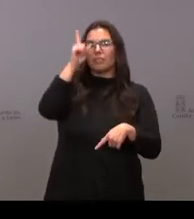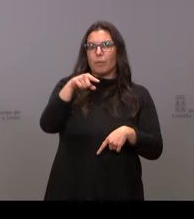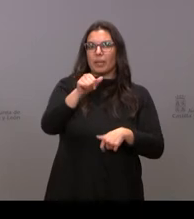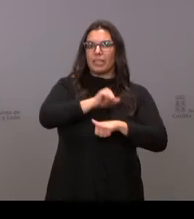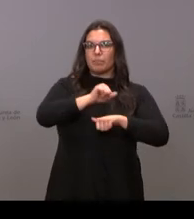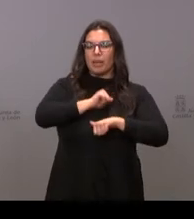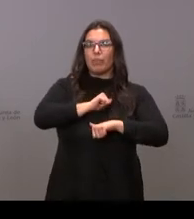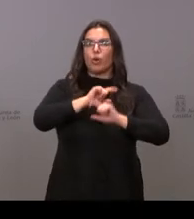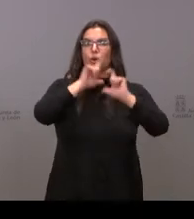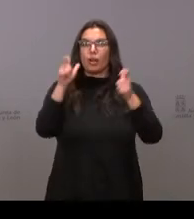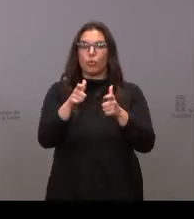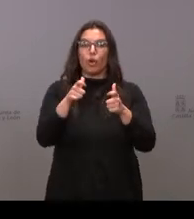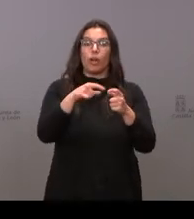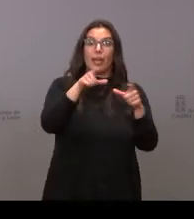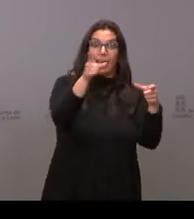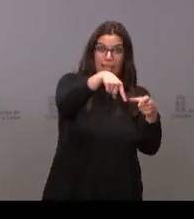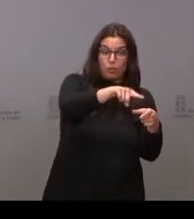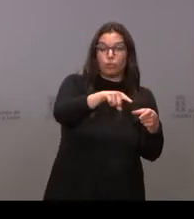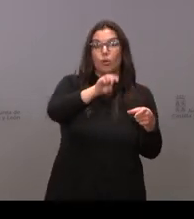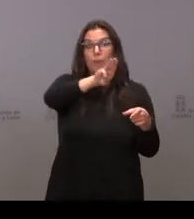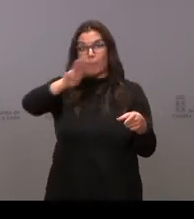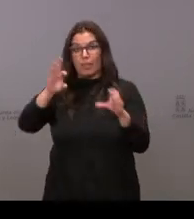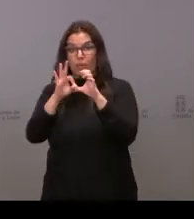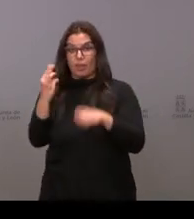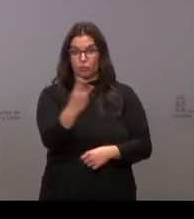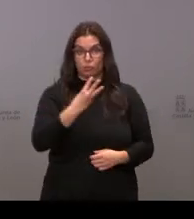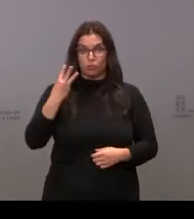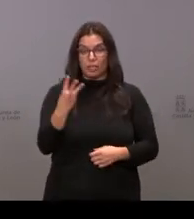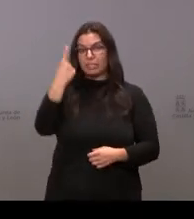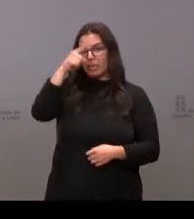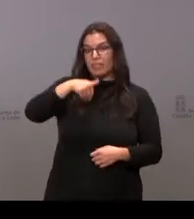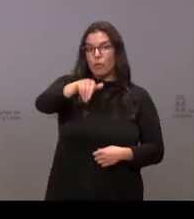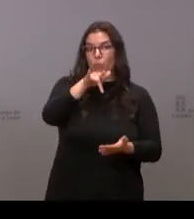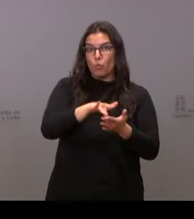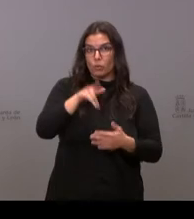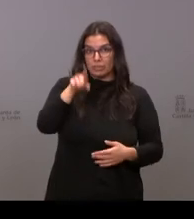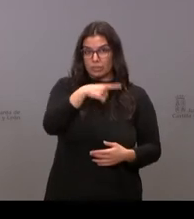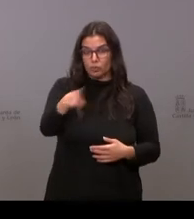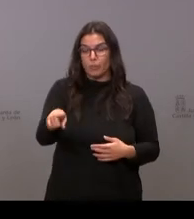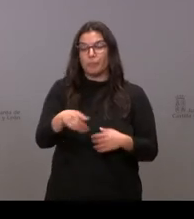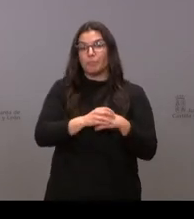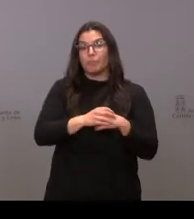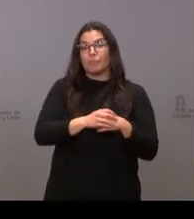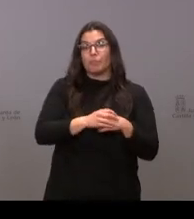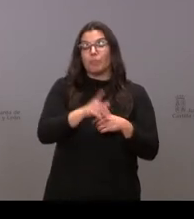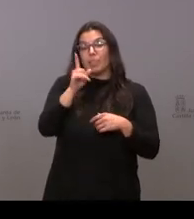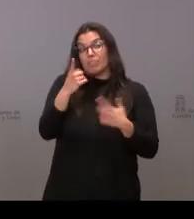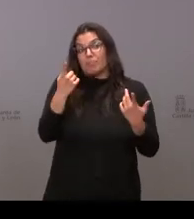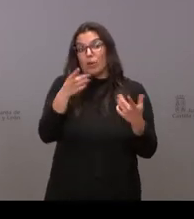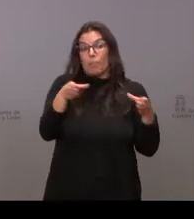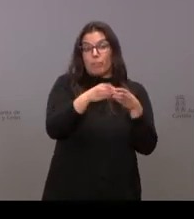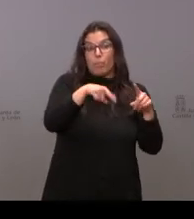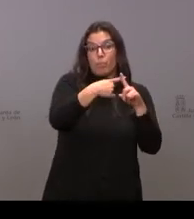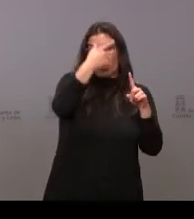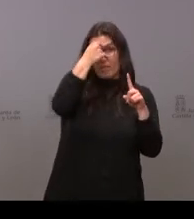con el Partido Popular y Ciudadanos. No sé si se ha avanzado para saber cuándo se puede producir. Y teniendo en cuenta que uno de los requisitos de Por Ávila